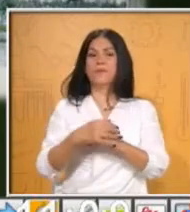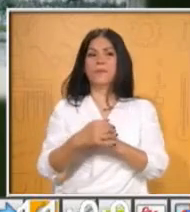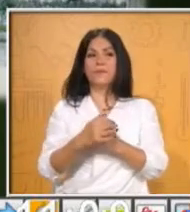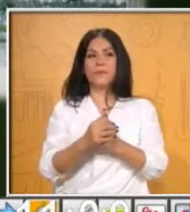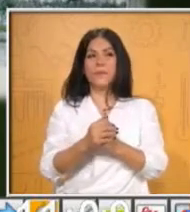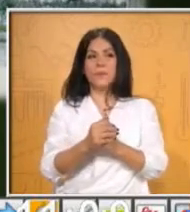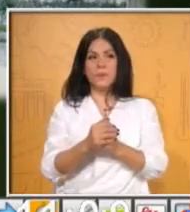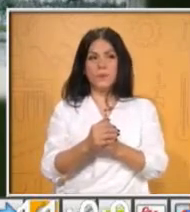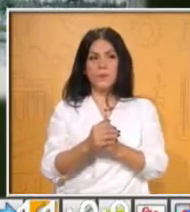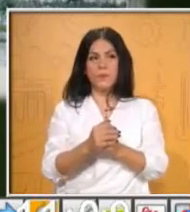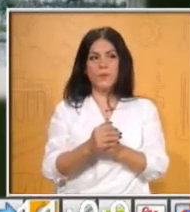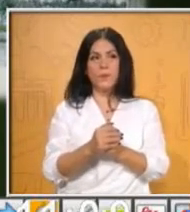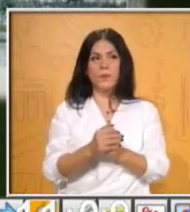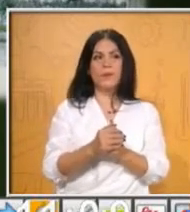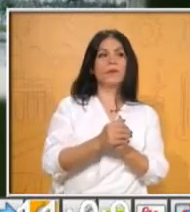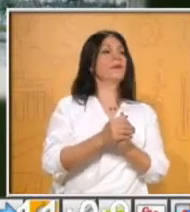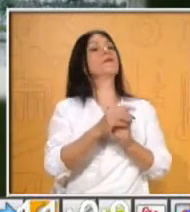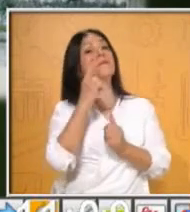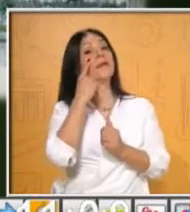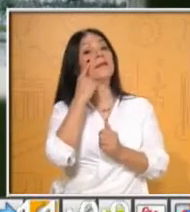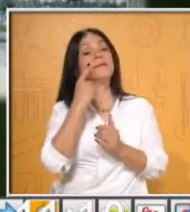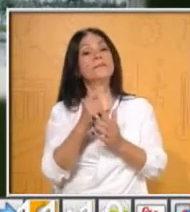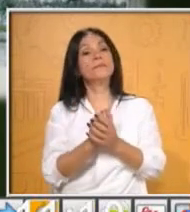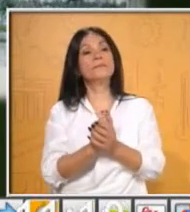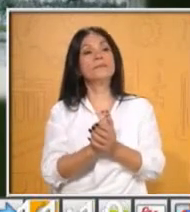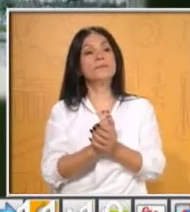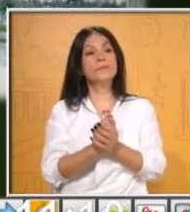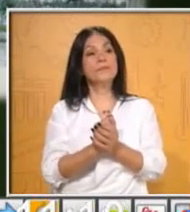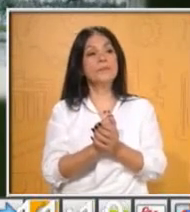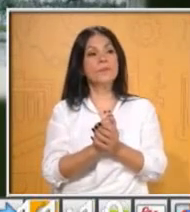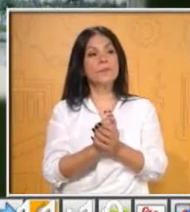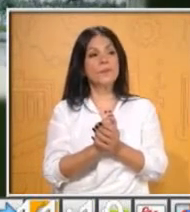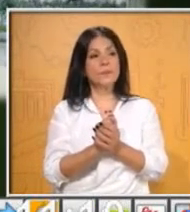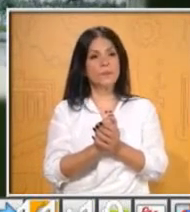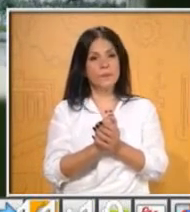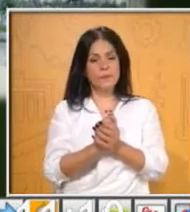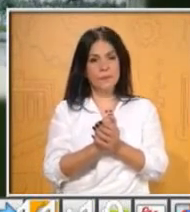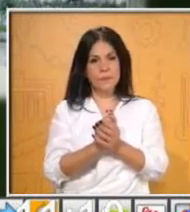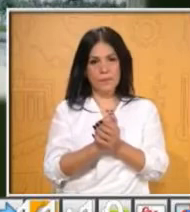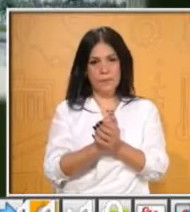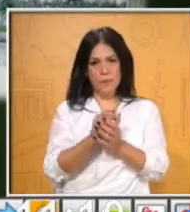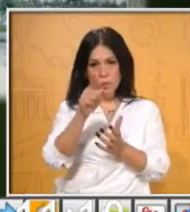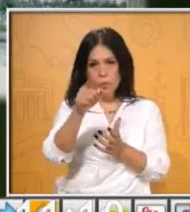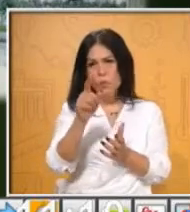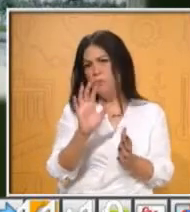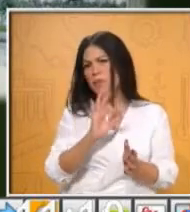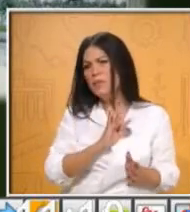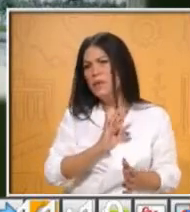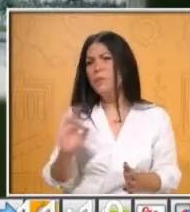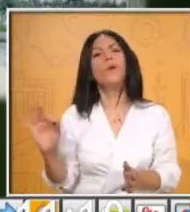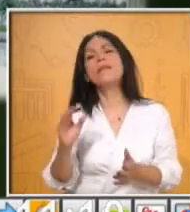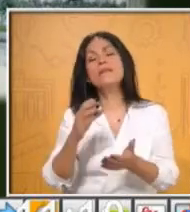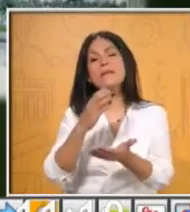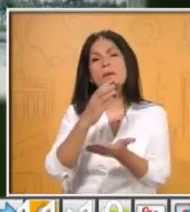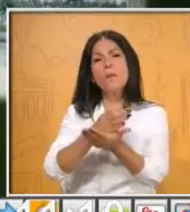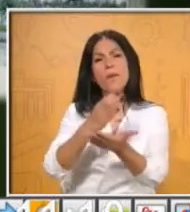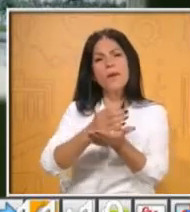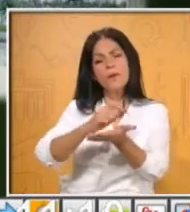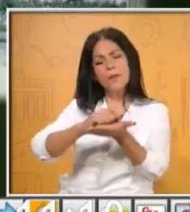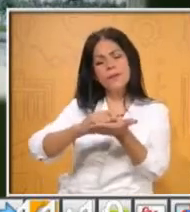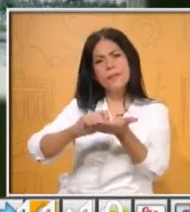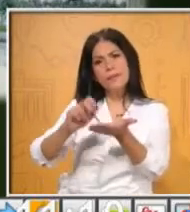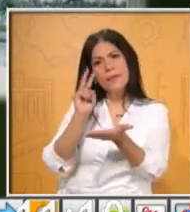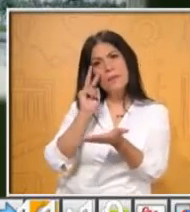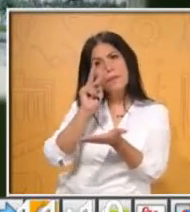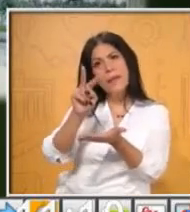Ok, fíjate bien. Eso sí, quizás lo puedas anotar en tu libreta. ¿Cuáles son las diferencias